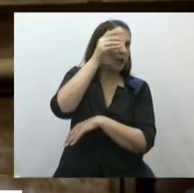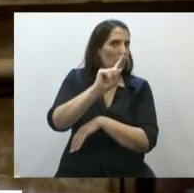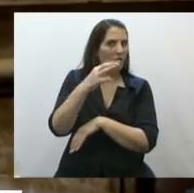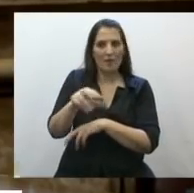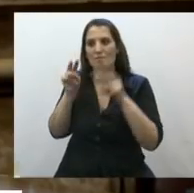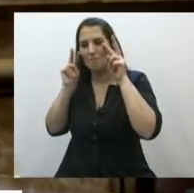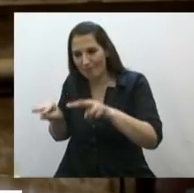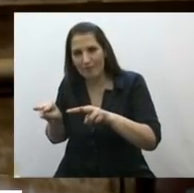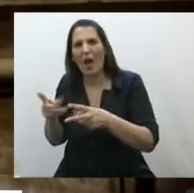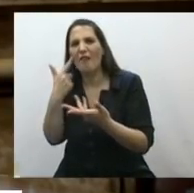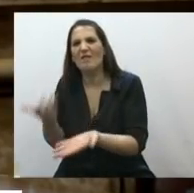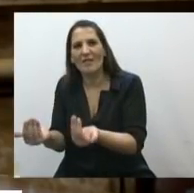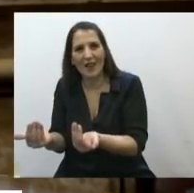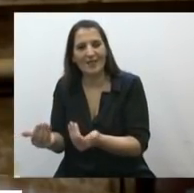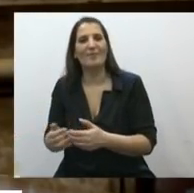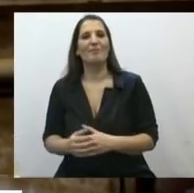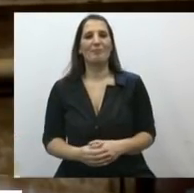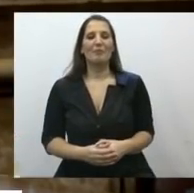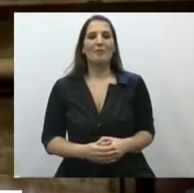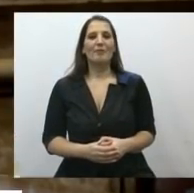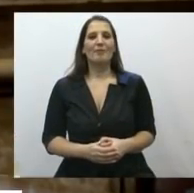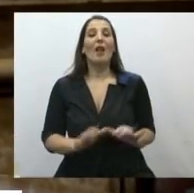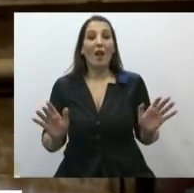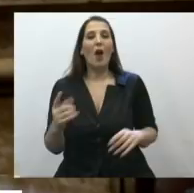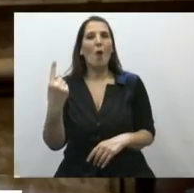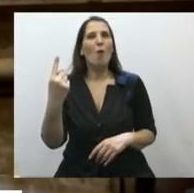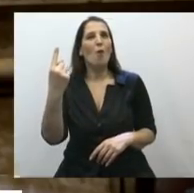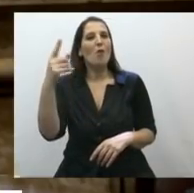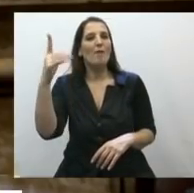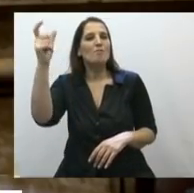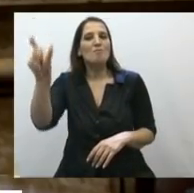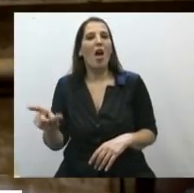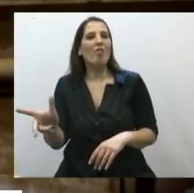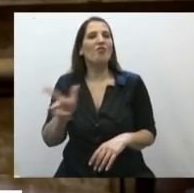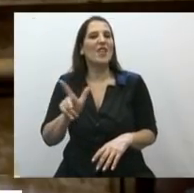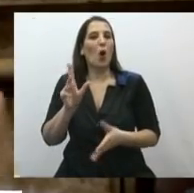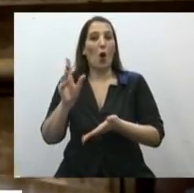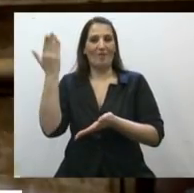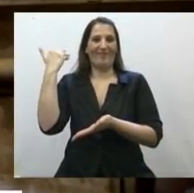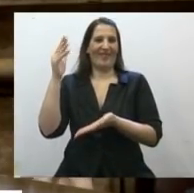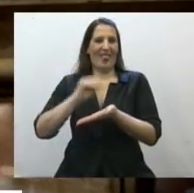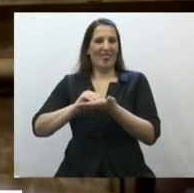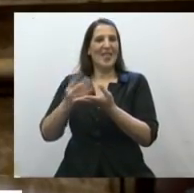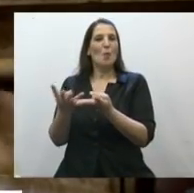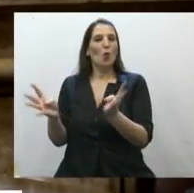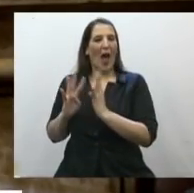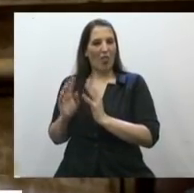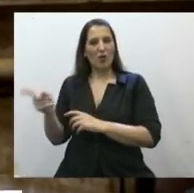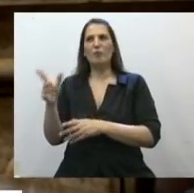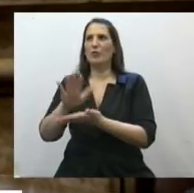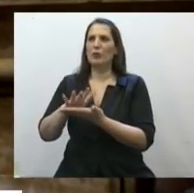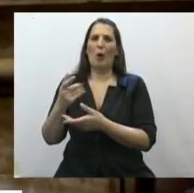algo que alguien dijo cuando esto se trataba en diputados, acerca de la complejidad, de los